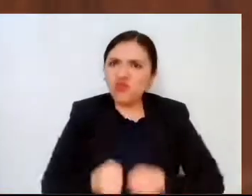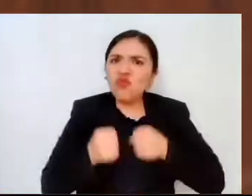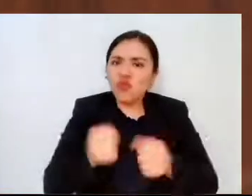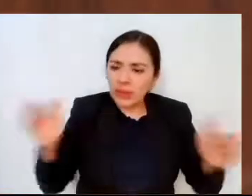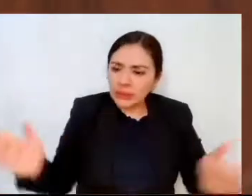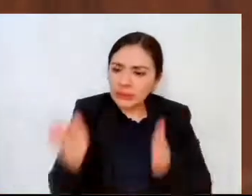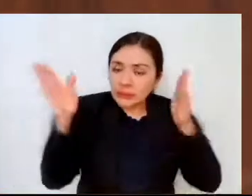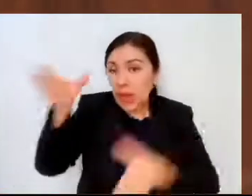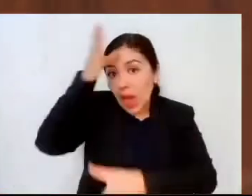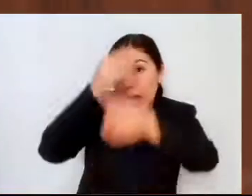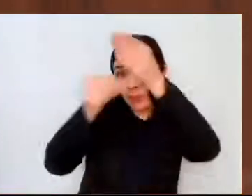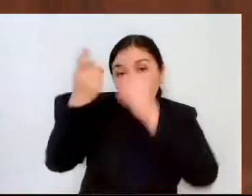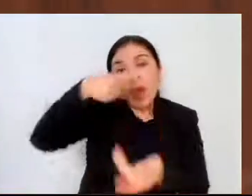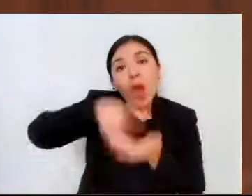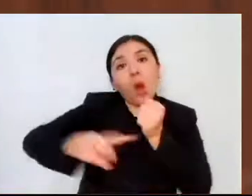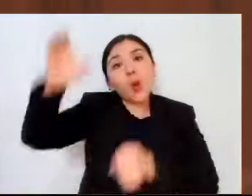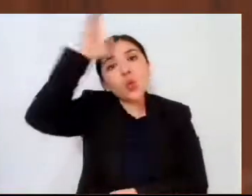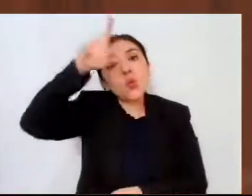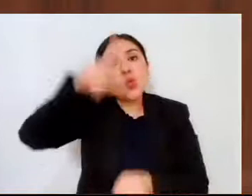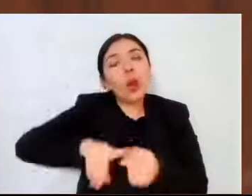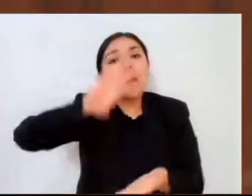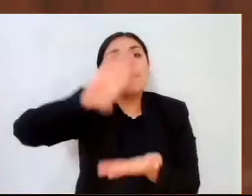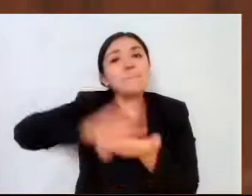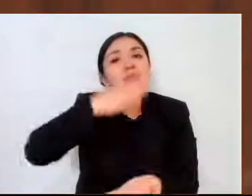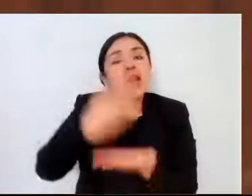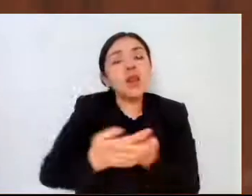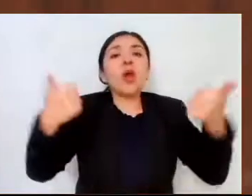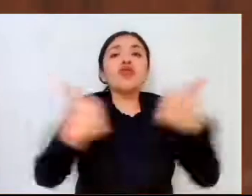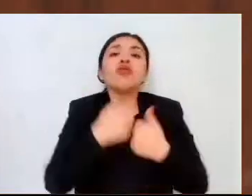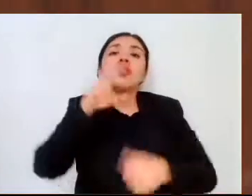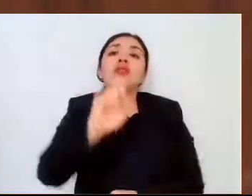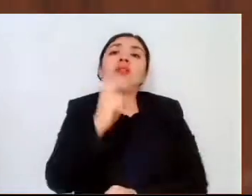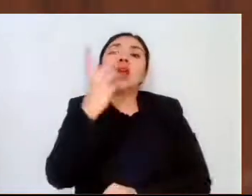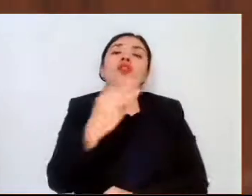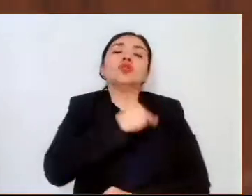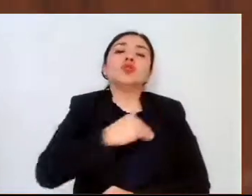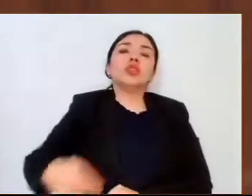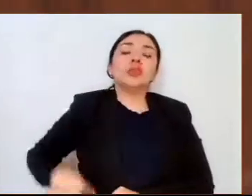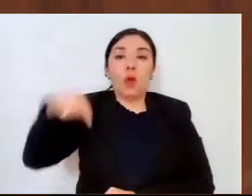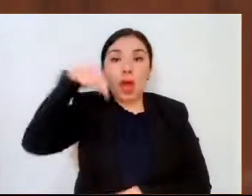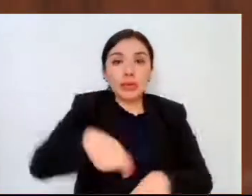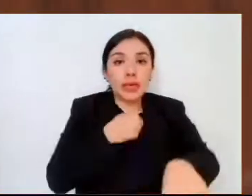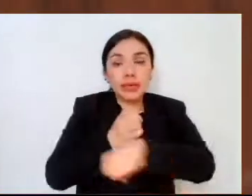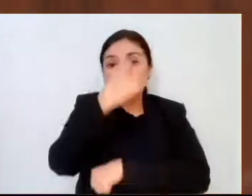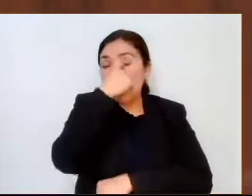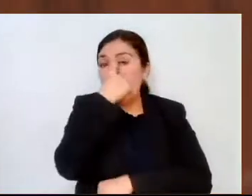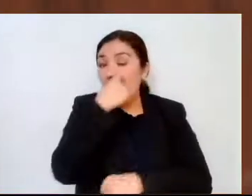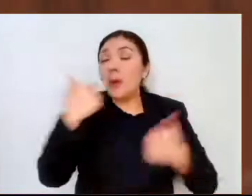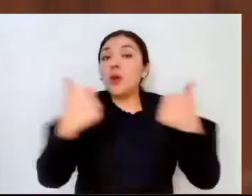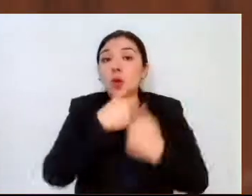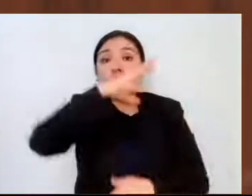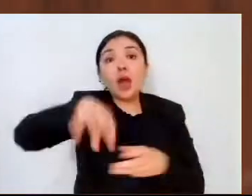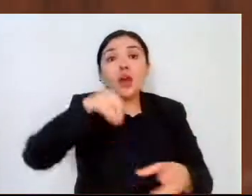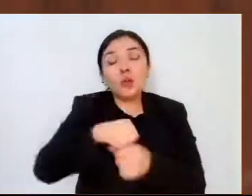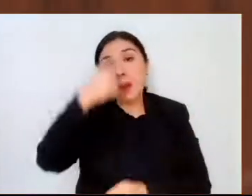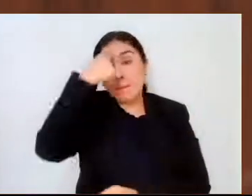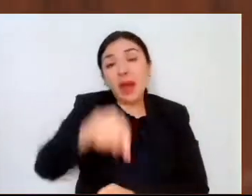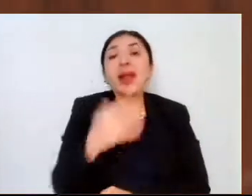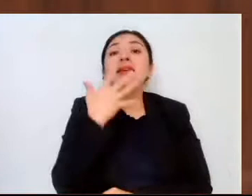intercultural bilingüe en 32 municipios de nuestra entidad, que abarcan las cinco